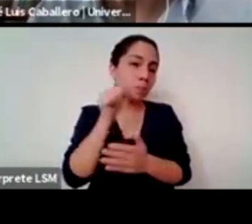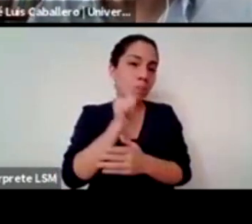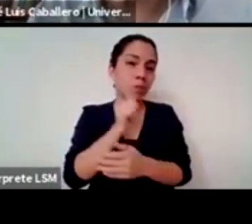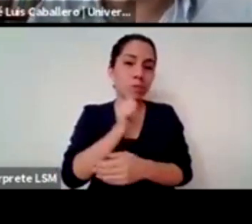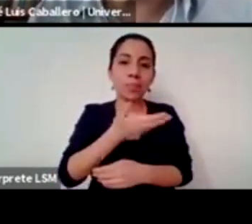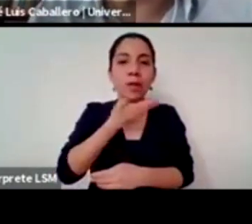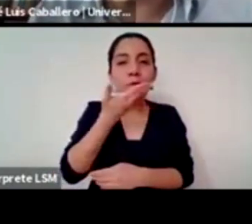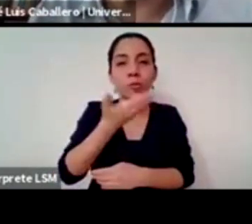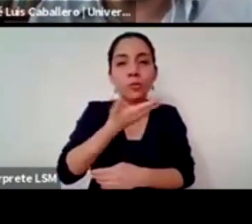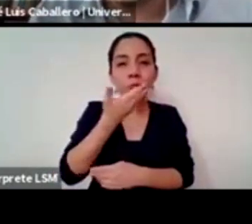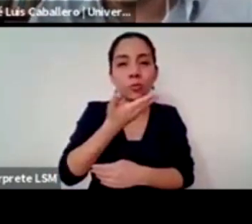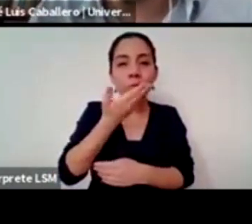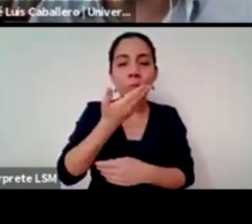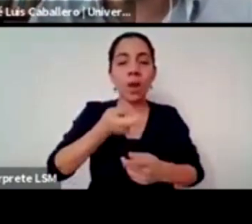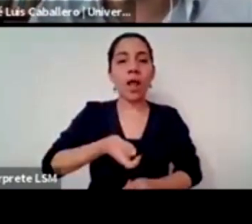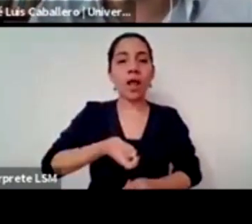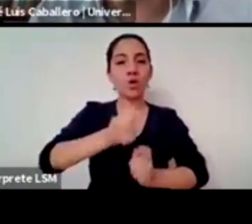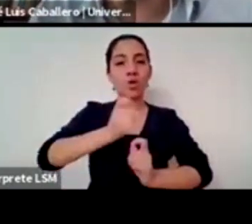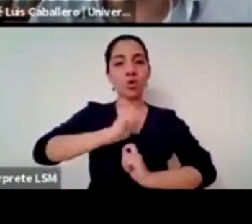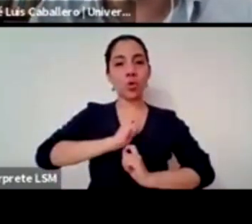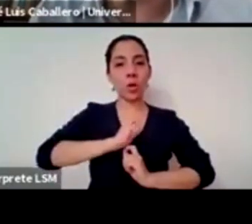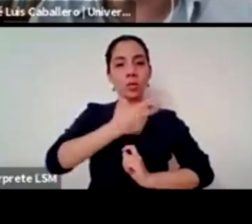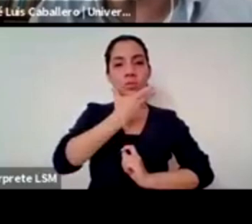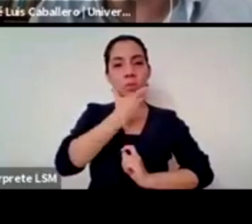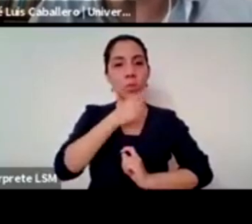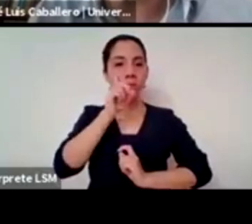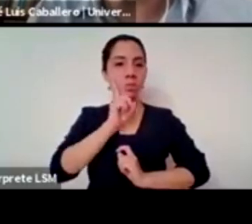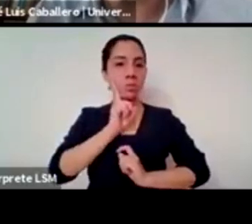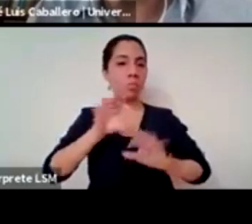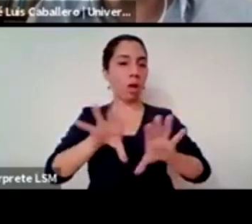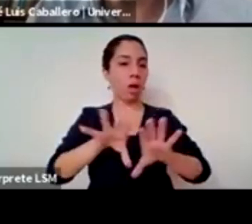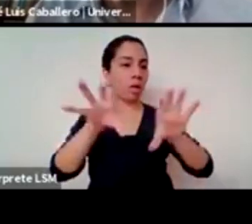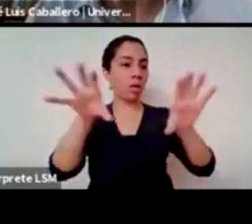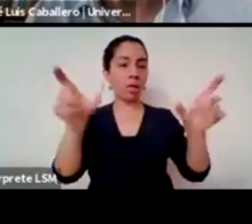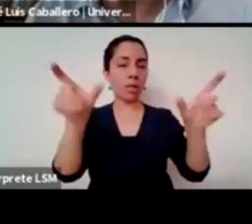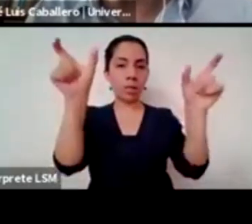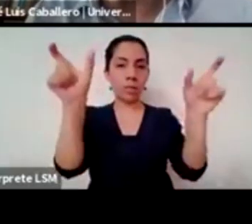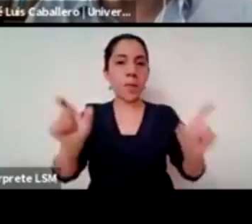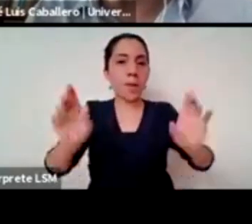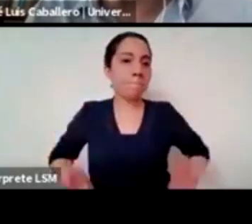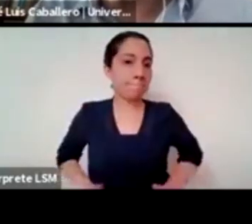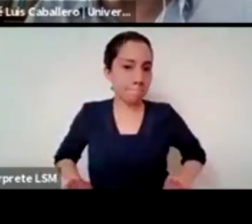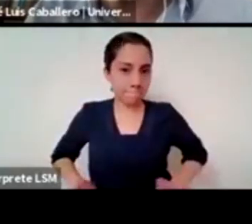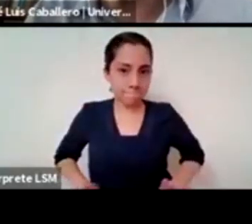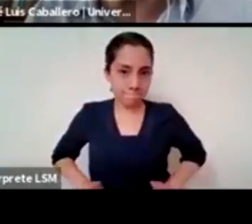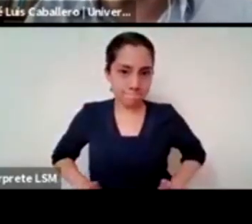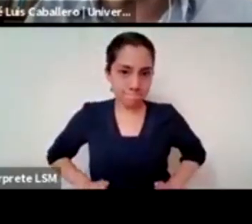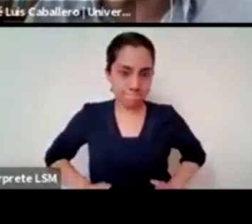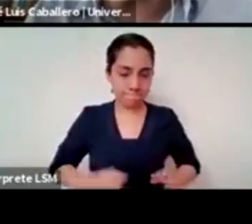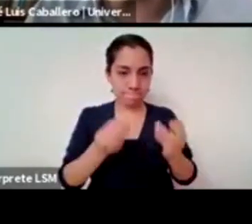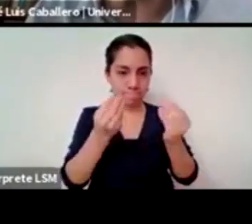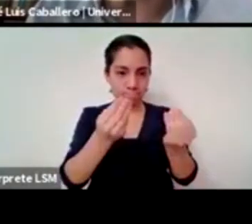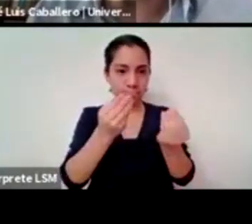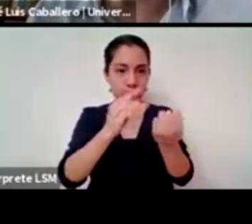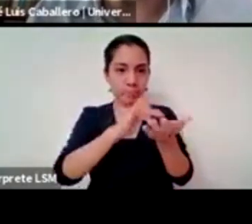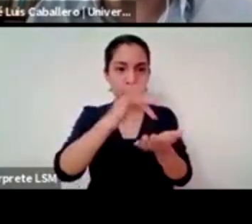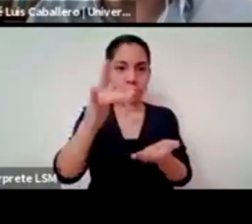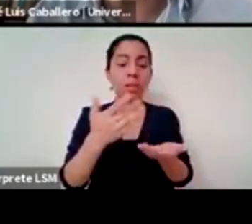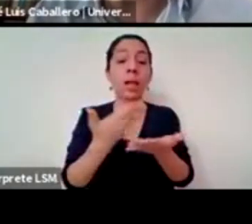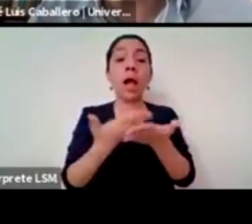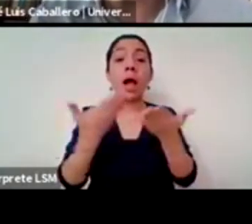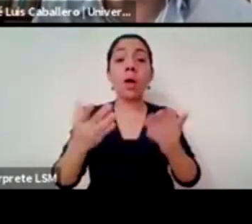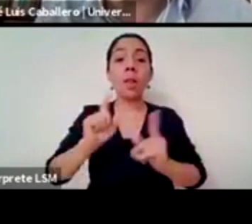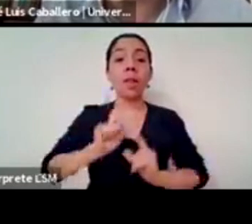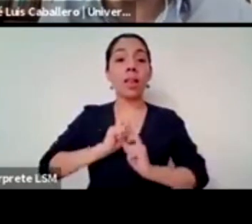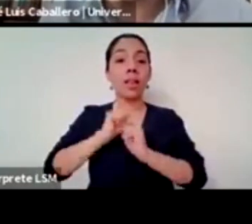muchas gracias en esta primera intervención profesor Juan José Tamayo sigue Marta Ferreira